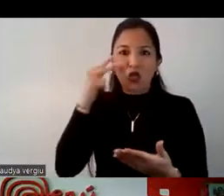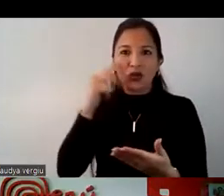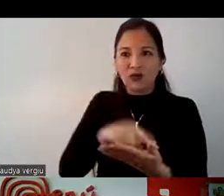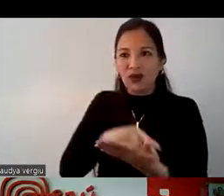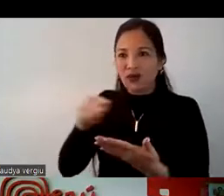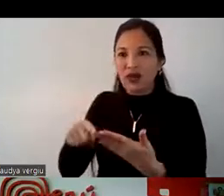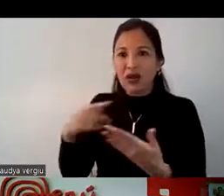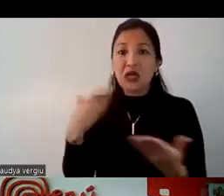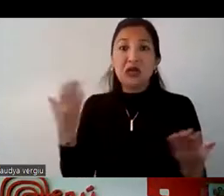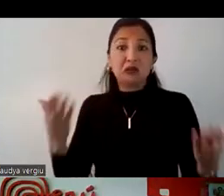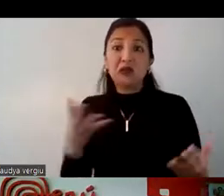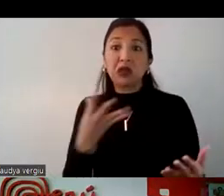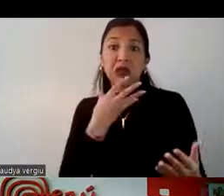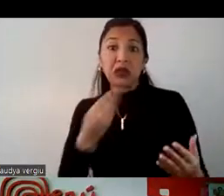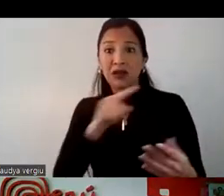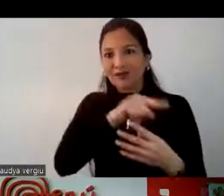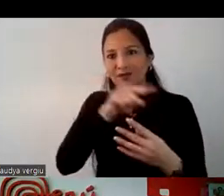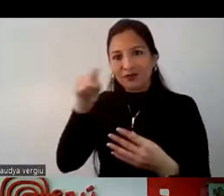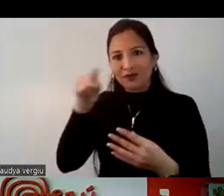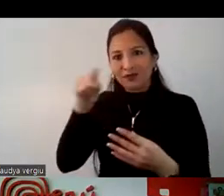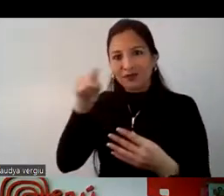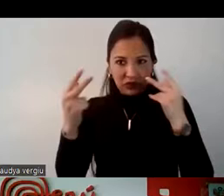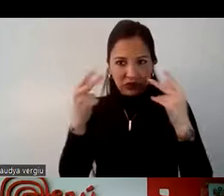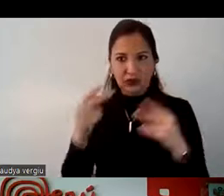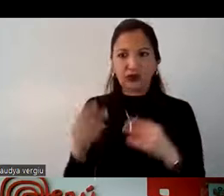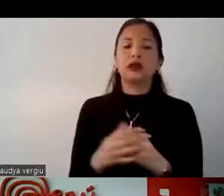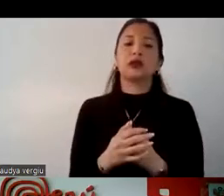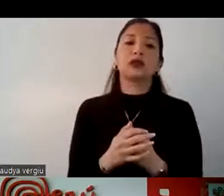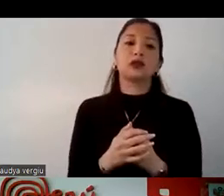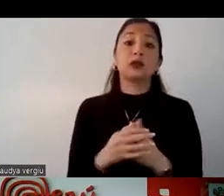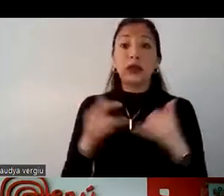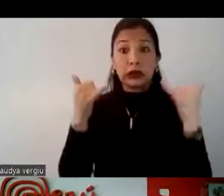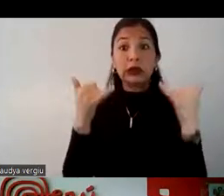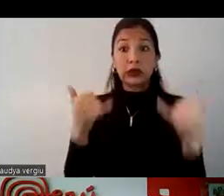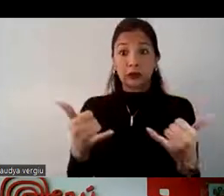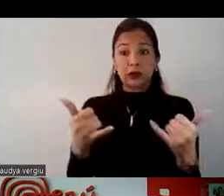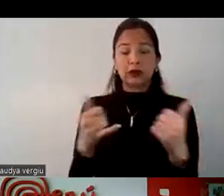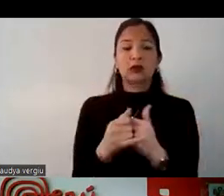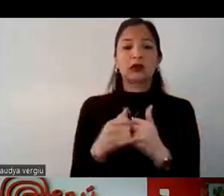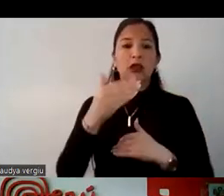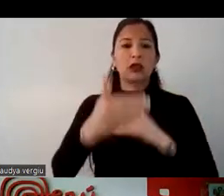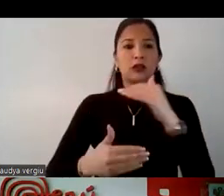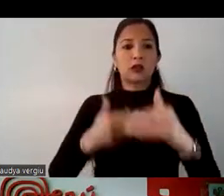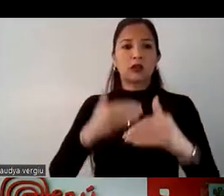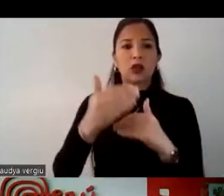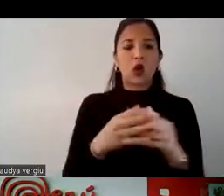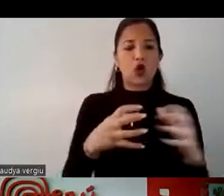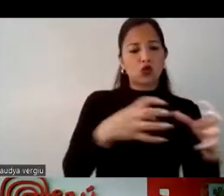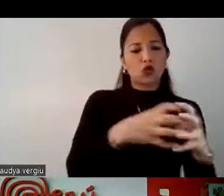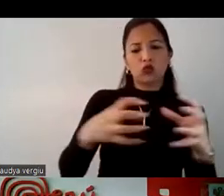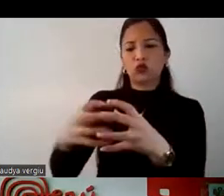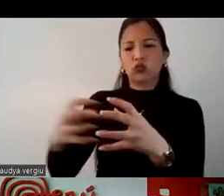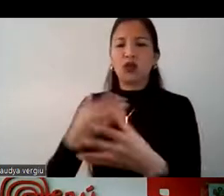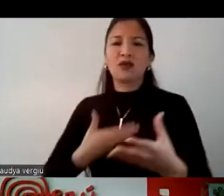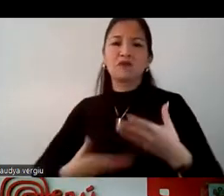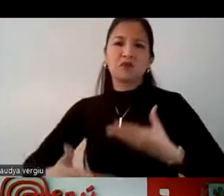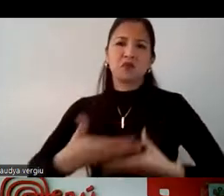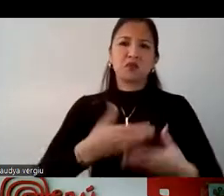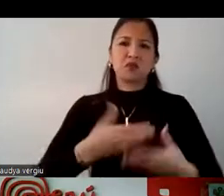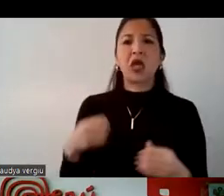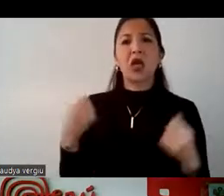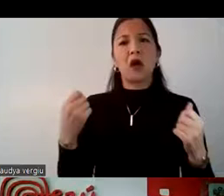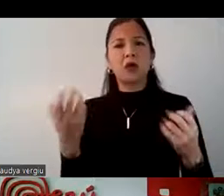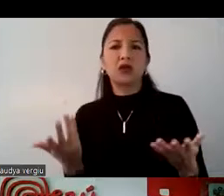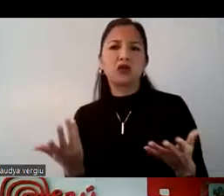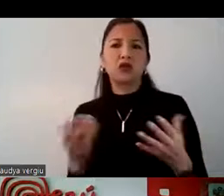visitar nuestro destino. También hemos desarrollado actividades de reuniones, incentivos, convenciones y eventos,